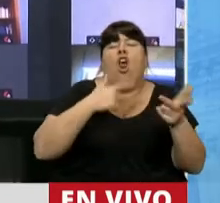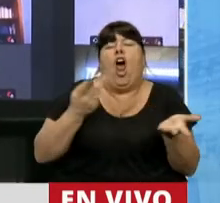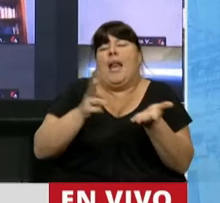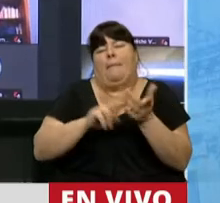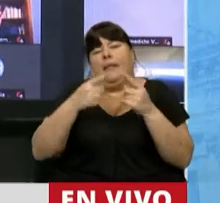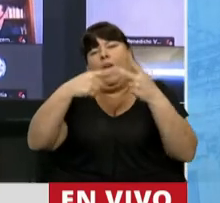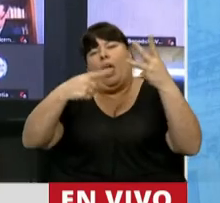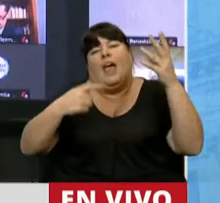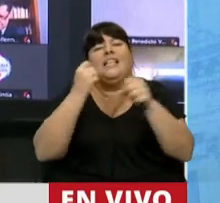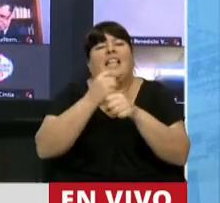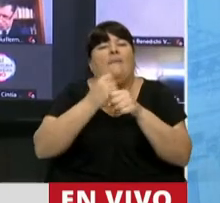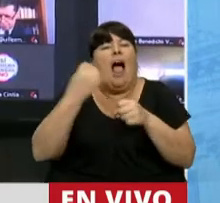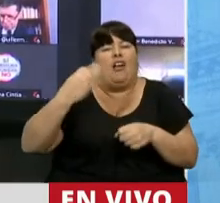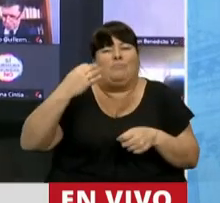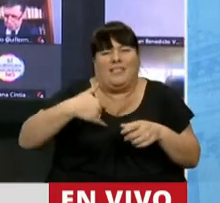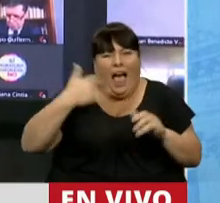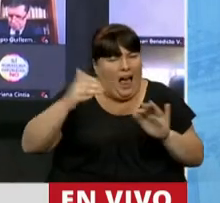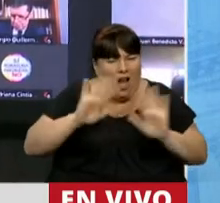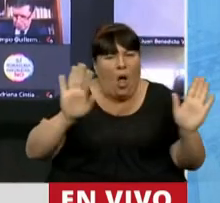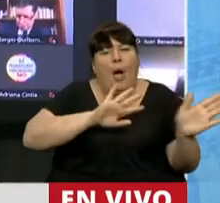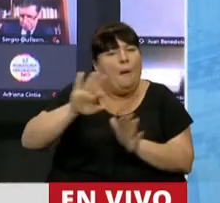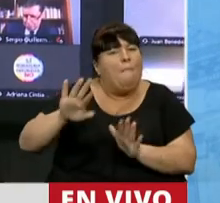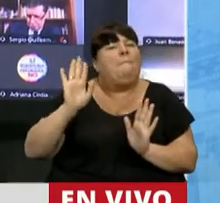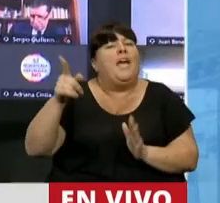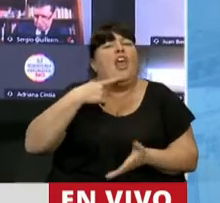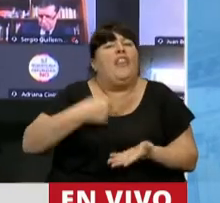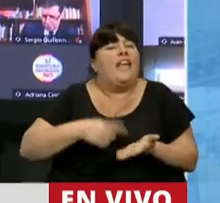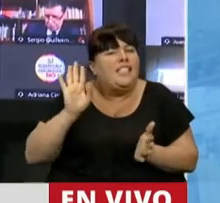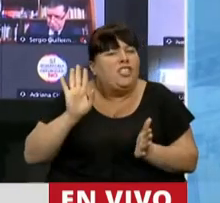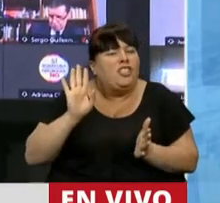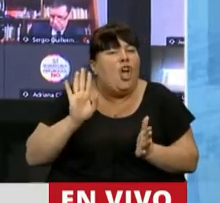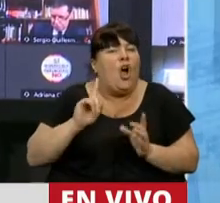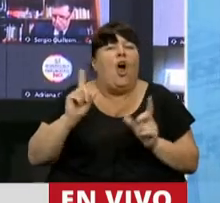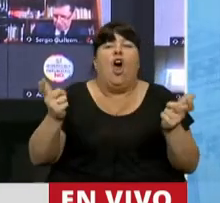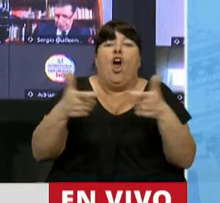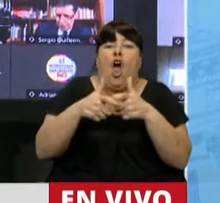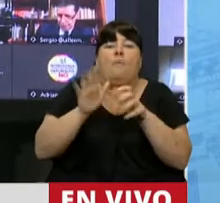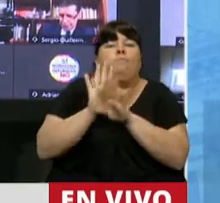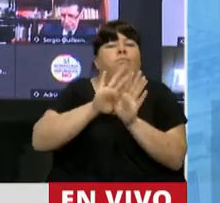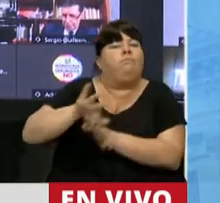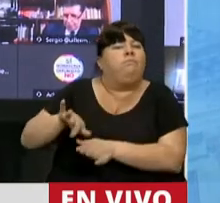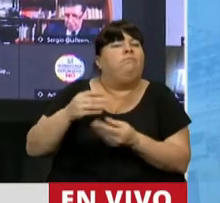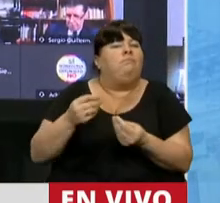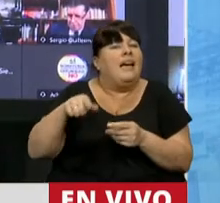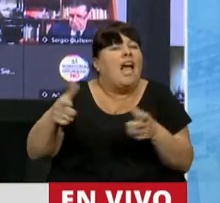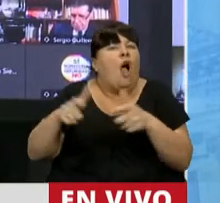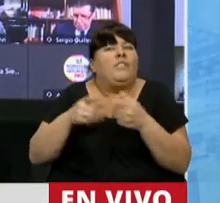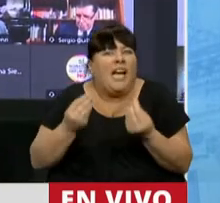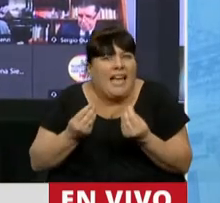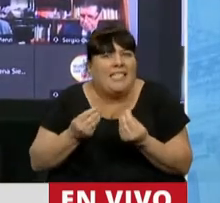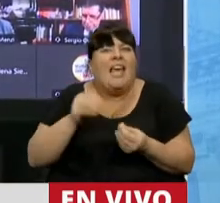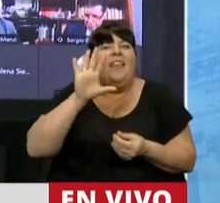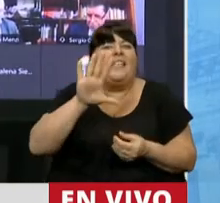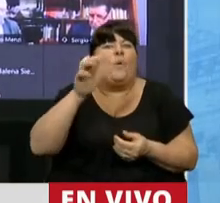repetir todos los trabajadores esenciales que tenemos. Pero han decidido guardar a una comisión, nada menos que se ocupa, del